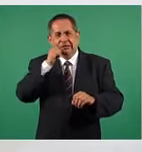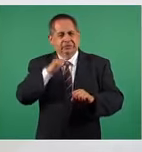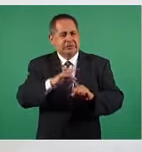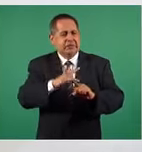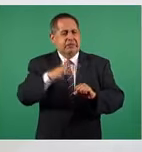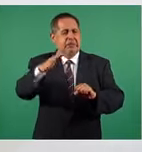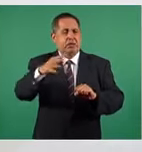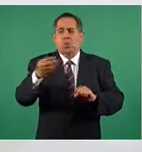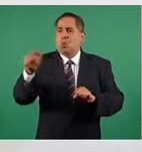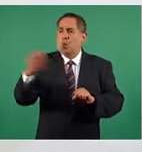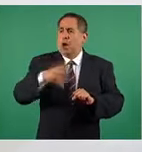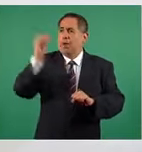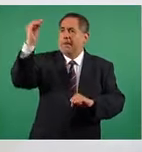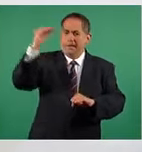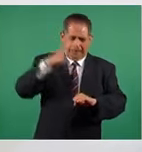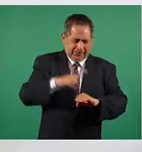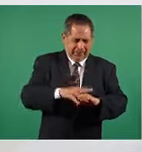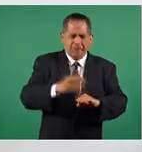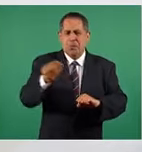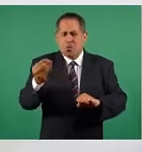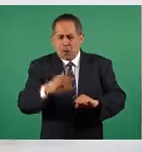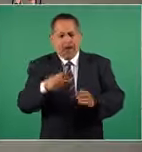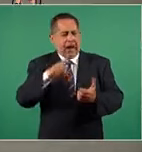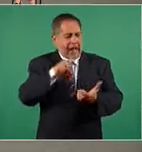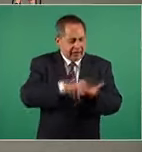manche el cieno.